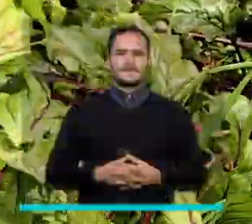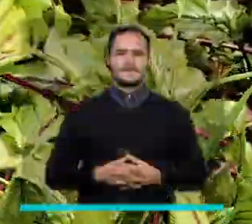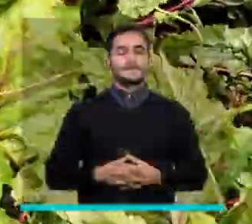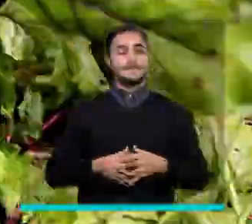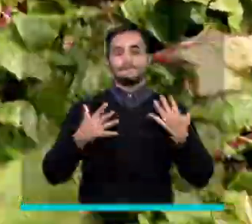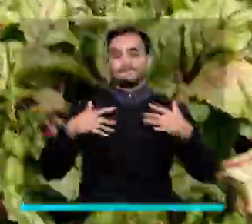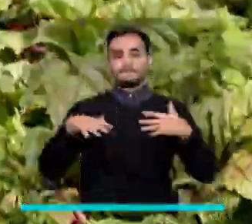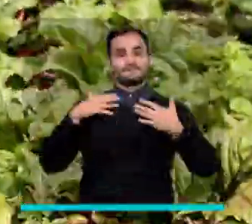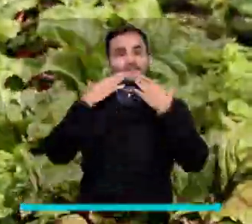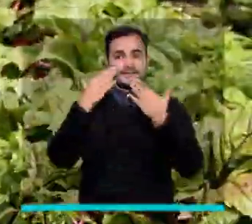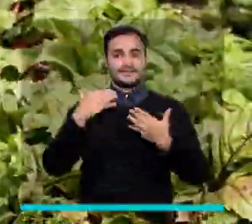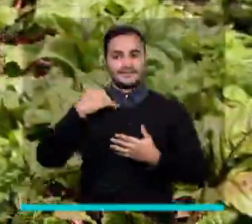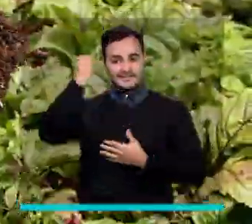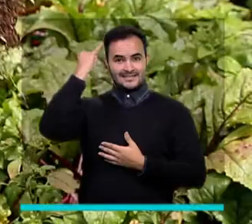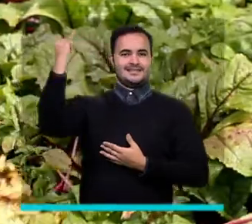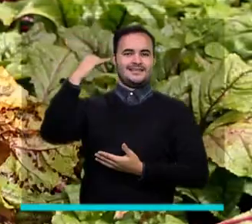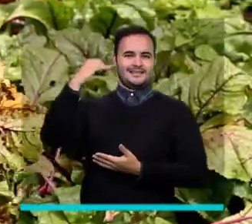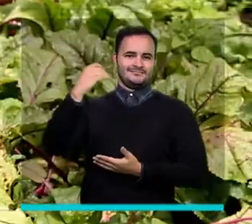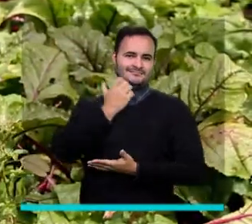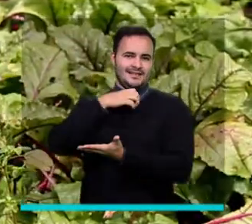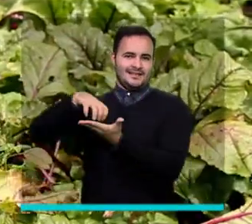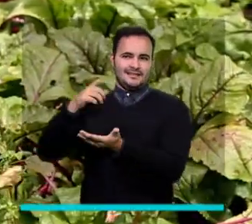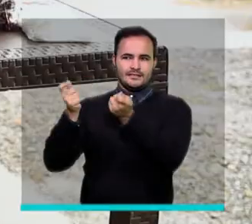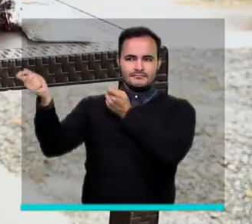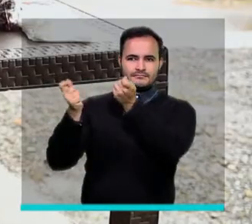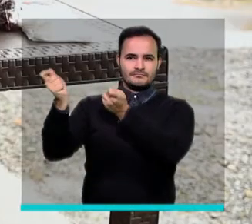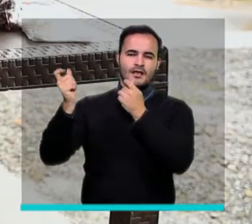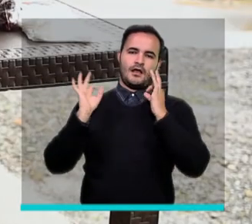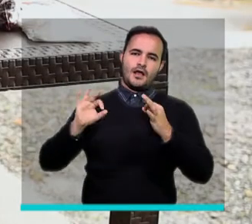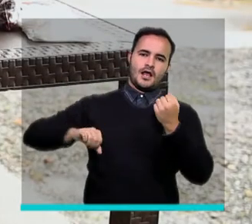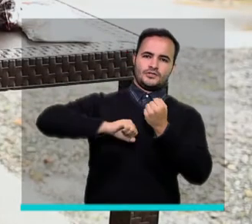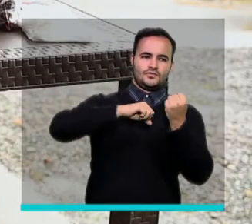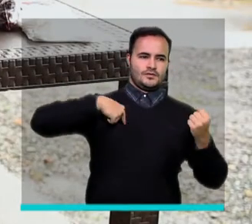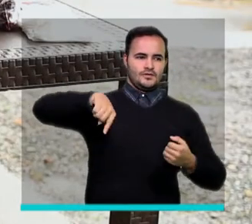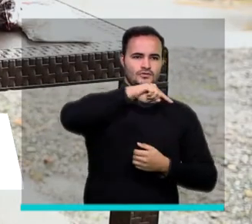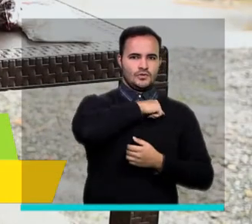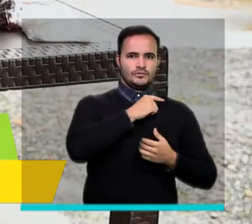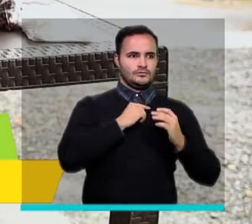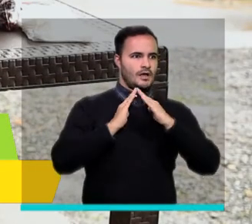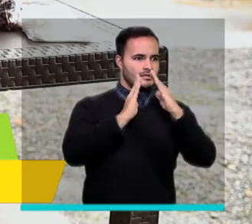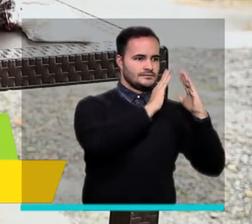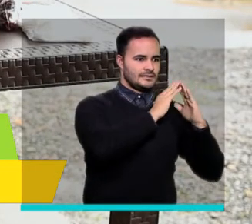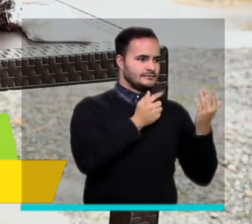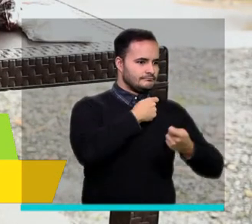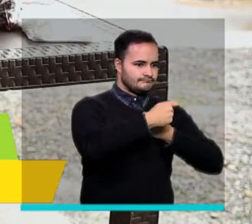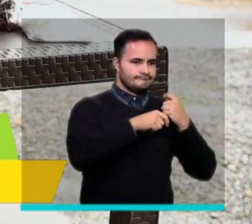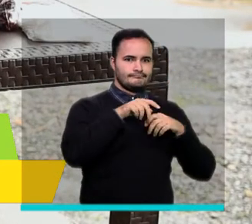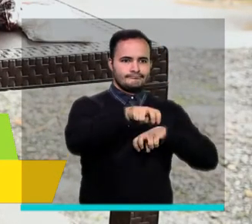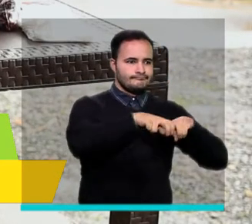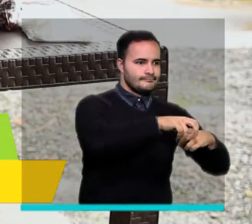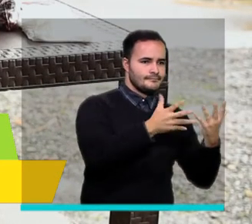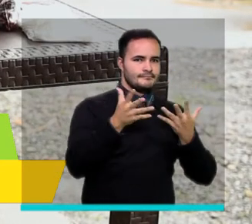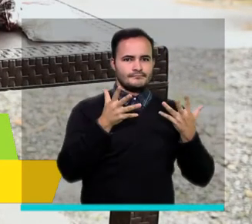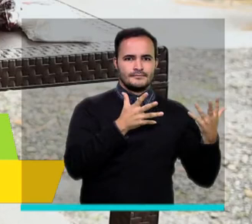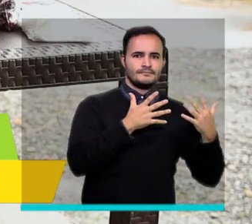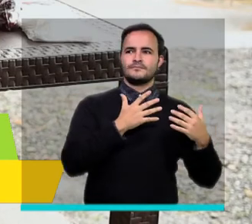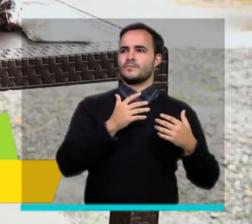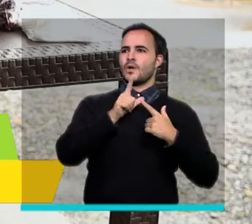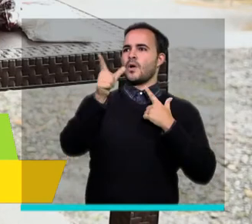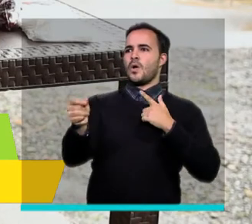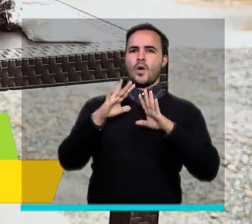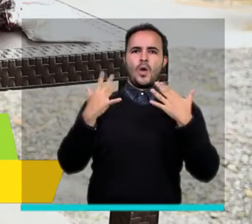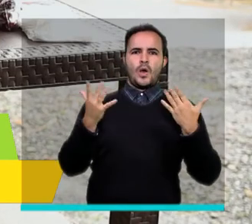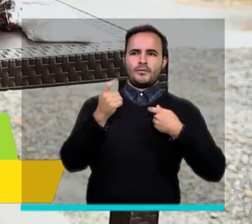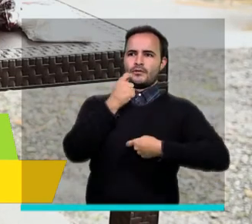Gracias a la estrategia de la Alcaldía son las entradas que tenemos para poder comercializar los productos porque no teníamos